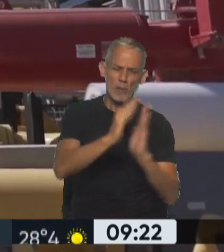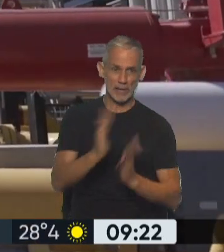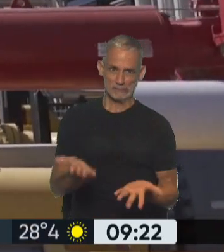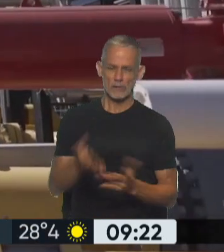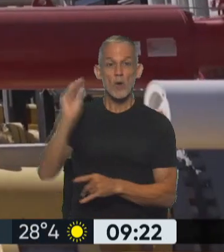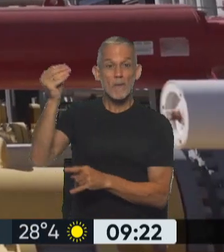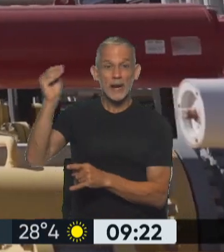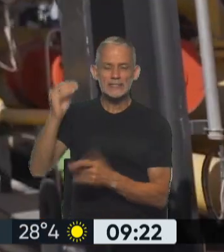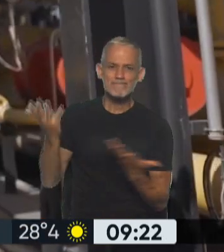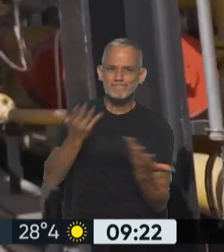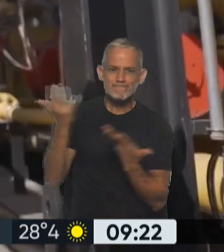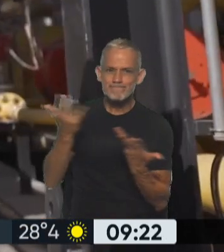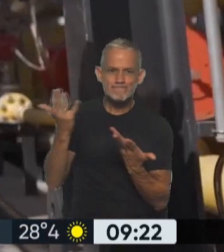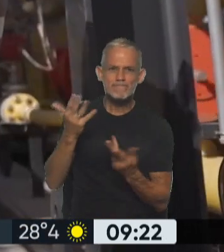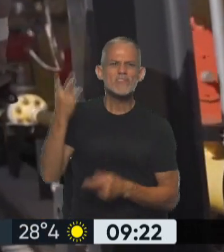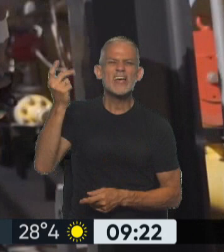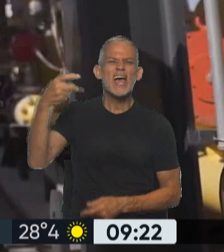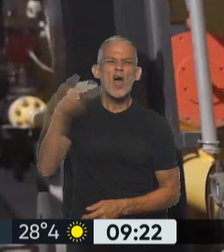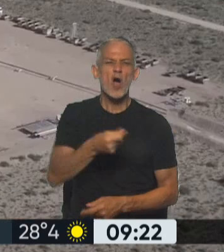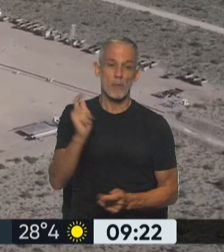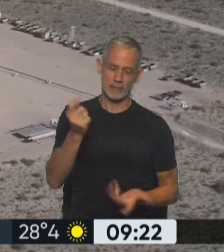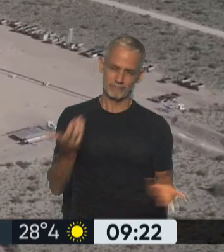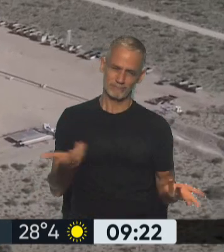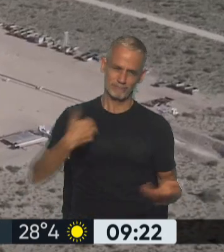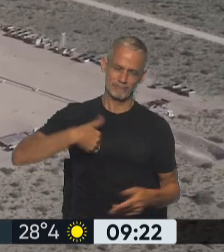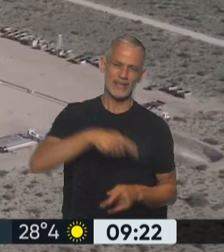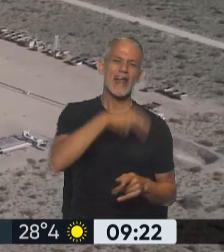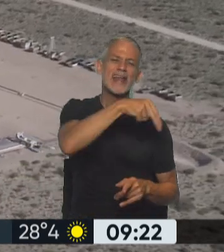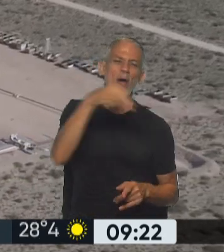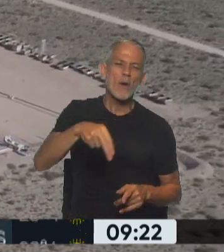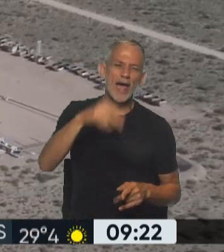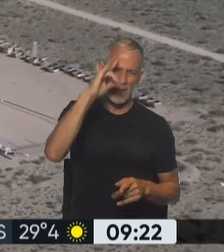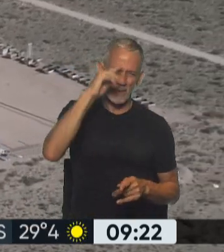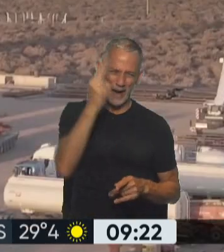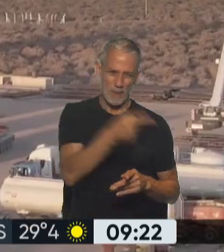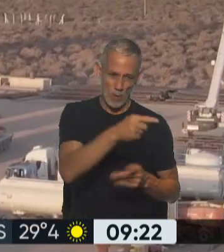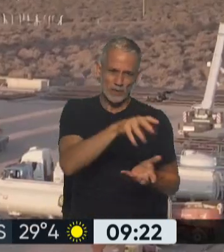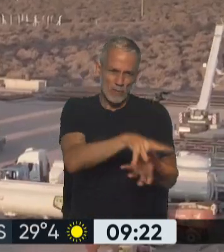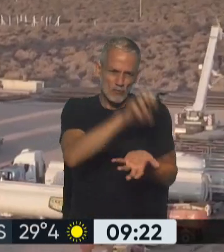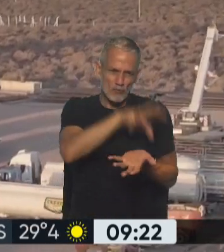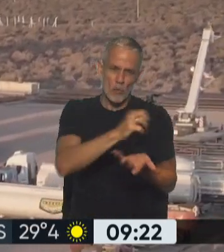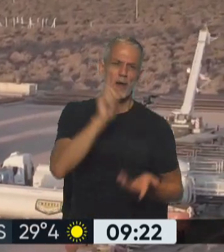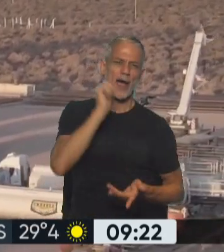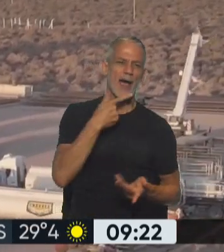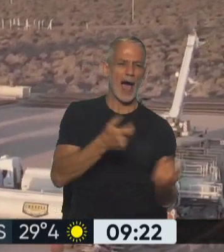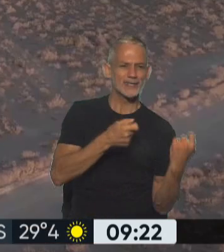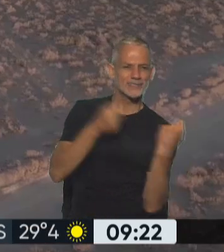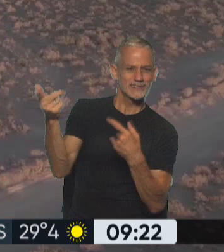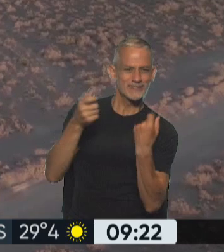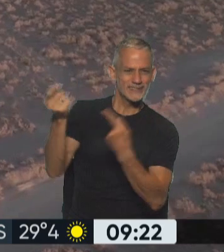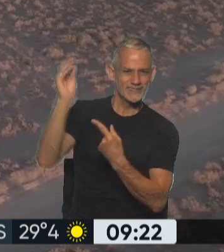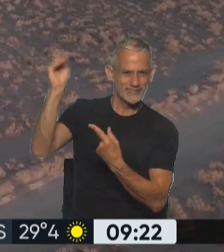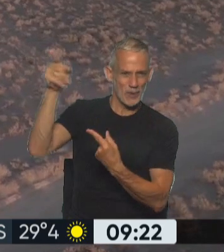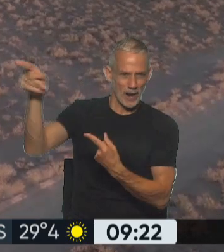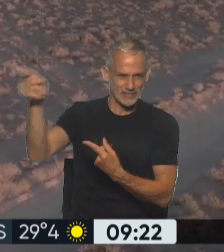necesita un proveedor importante y Vaca Muerta se muestra como el yacimiento capaz de satisfacer la creciente demanda de su